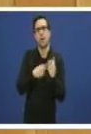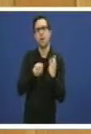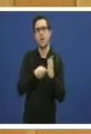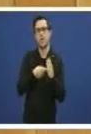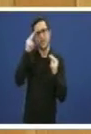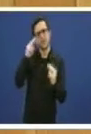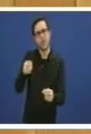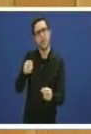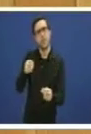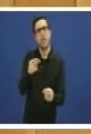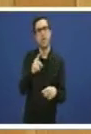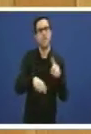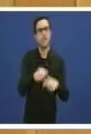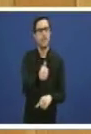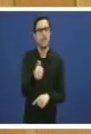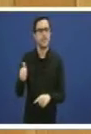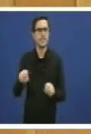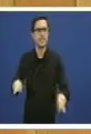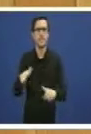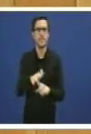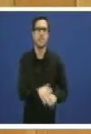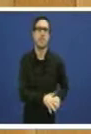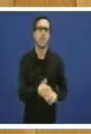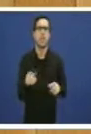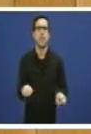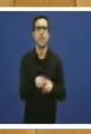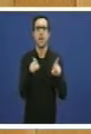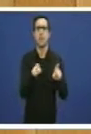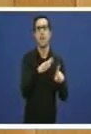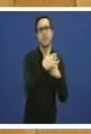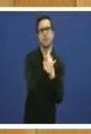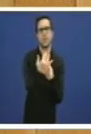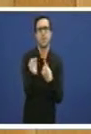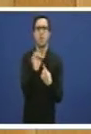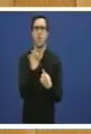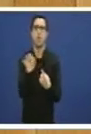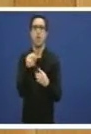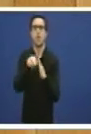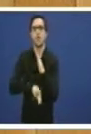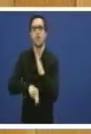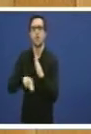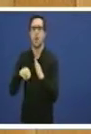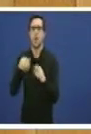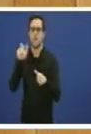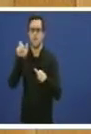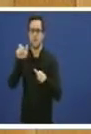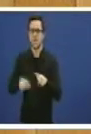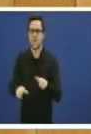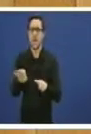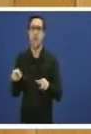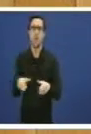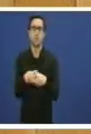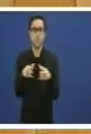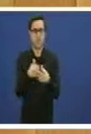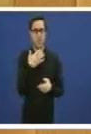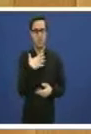intimidade sen discriminación por calquera condición ou circunstancia personal ou social. Estar no paro, ser unha